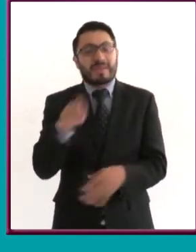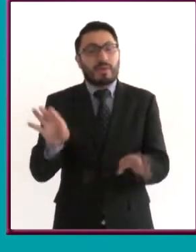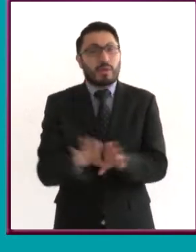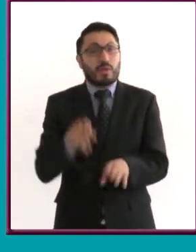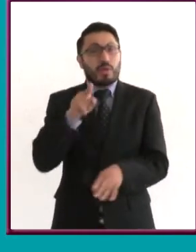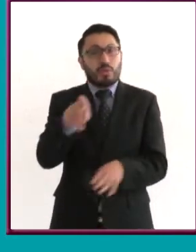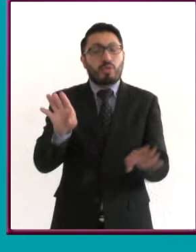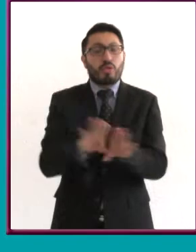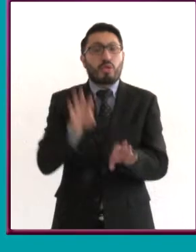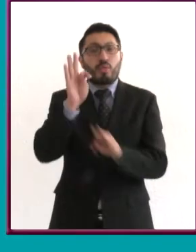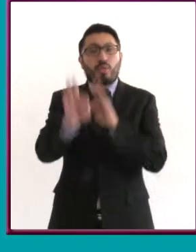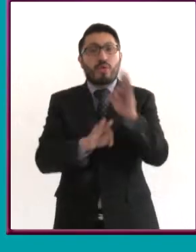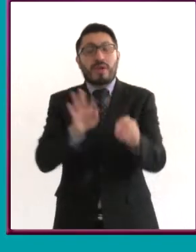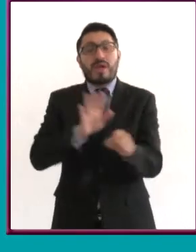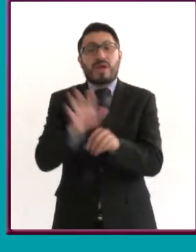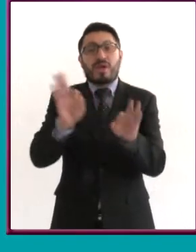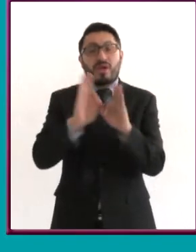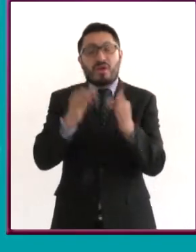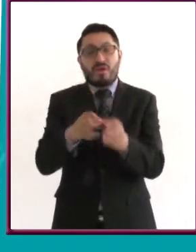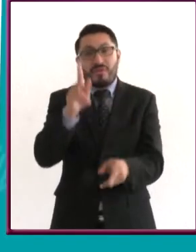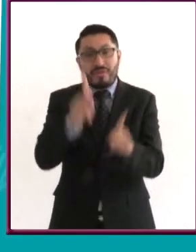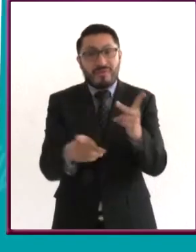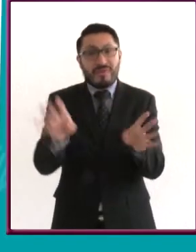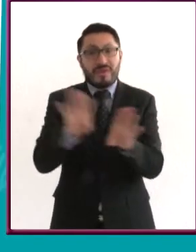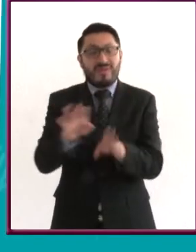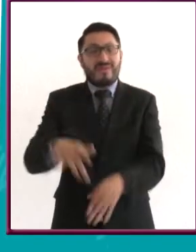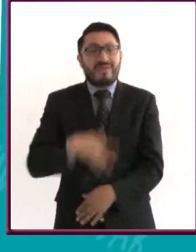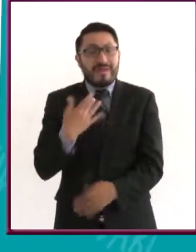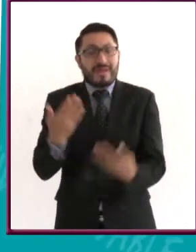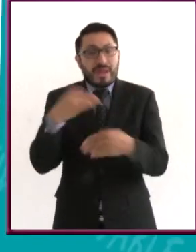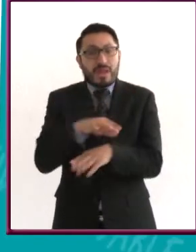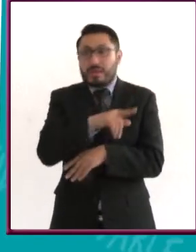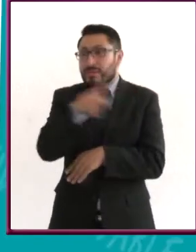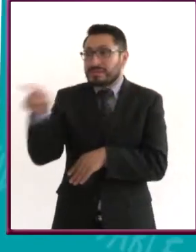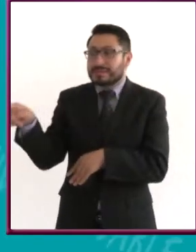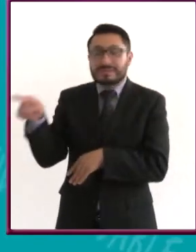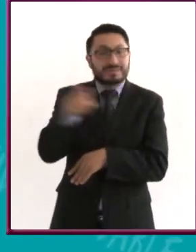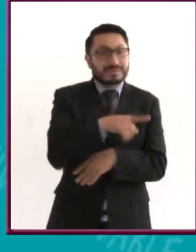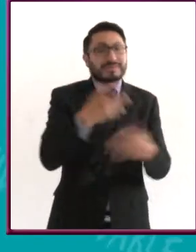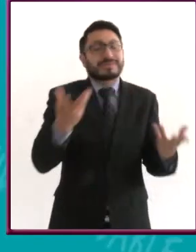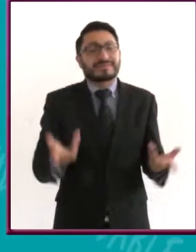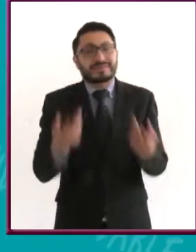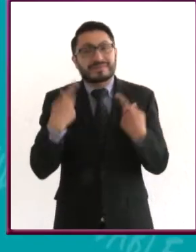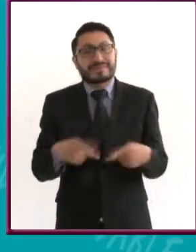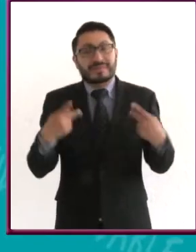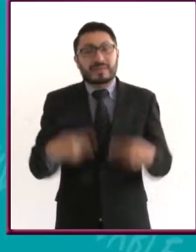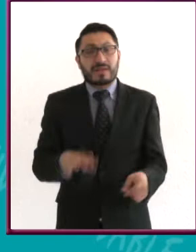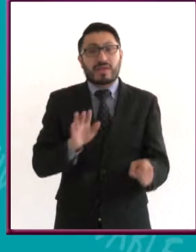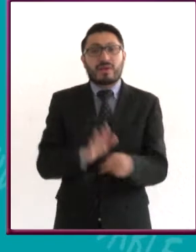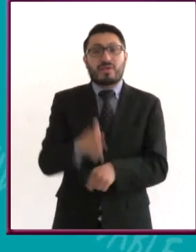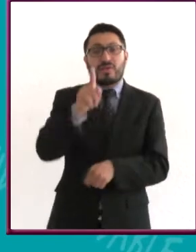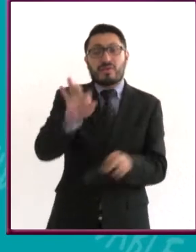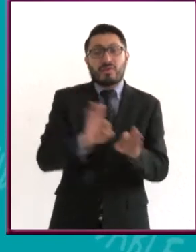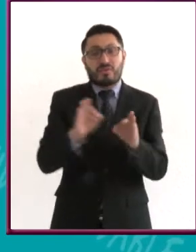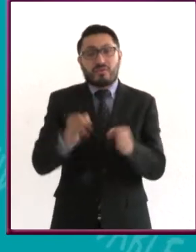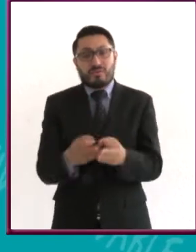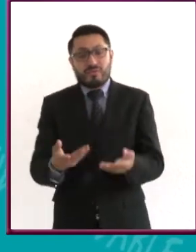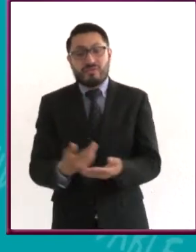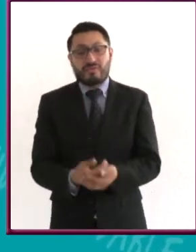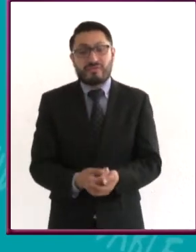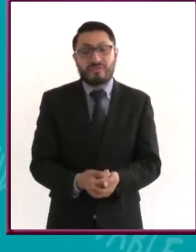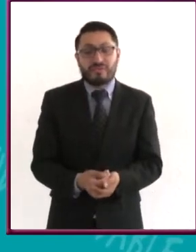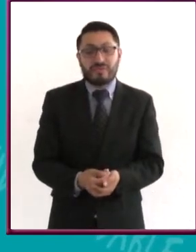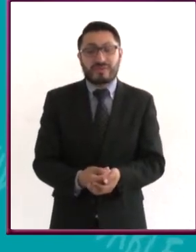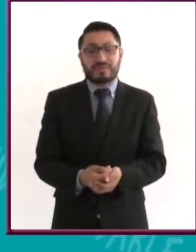tratas? ¿De qué manera te hablas? ¿Cómo te sientes respecto a los demás? ¿Cuál es tu capacidad para poner límites?